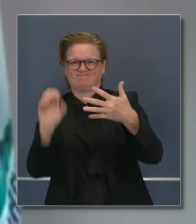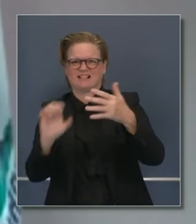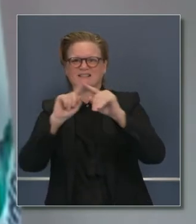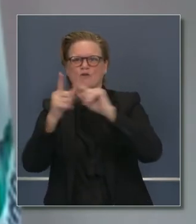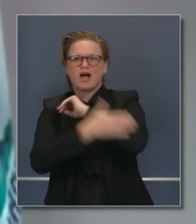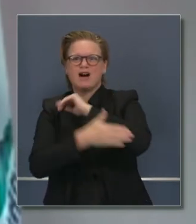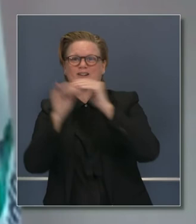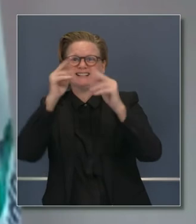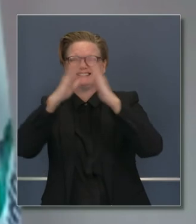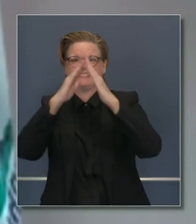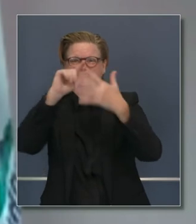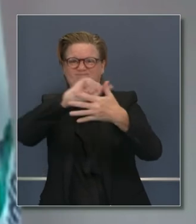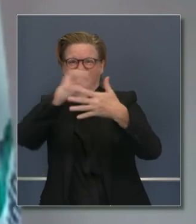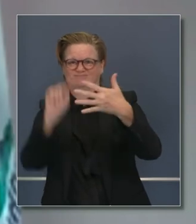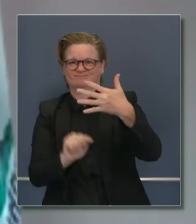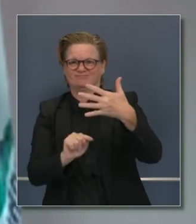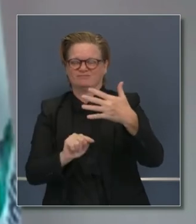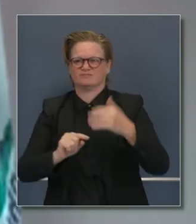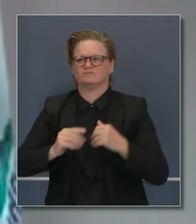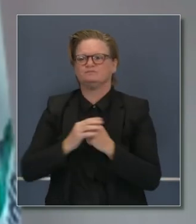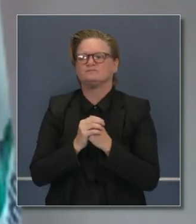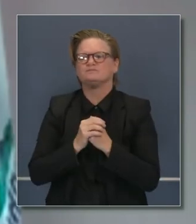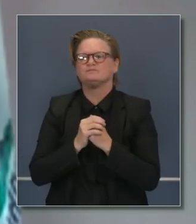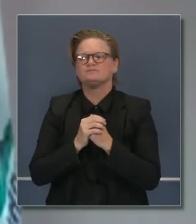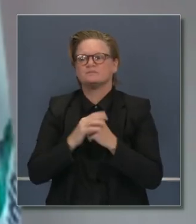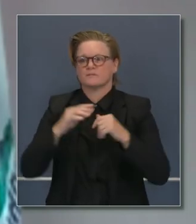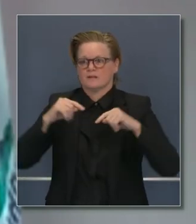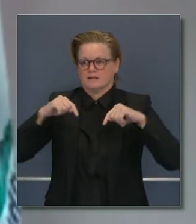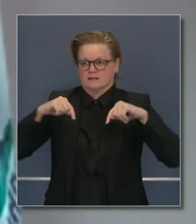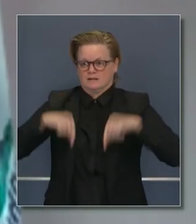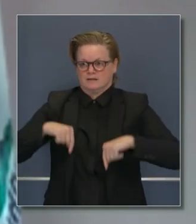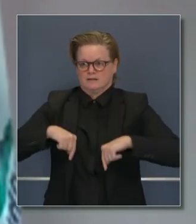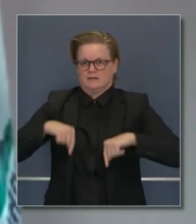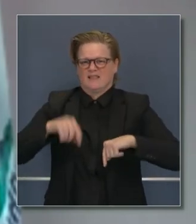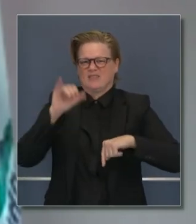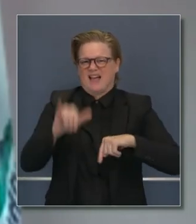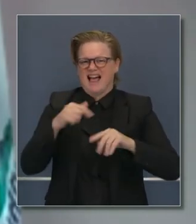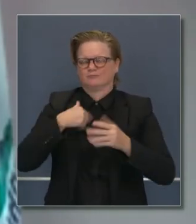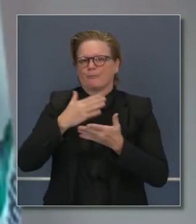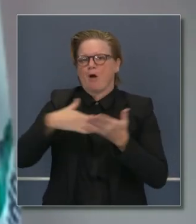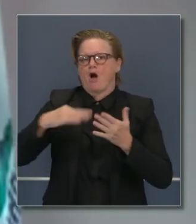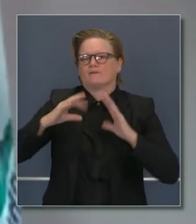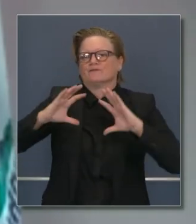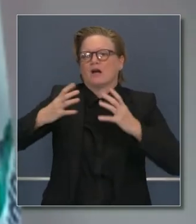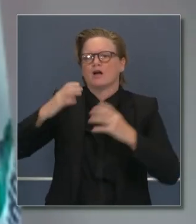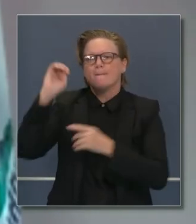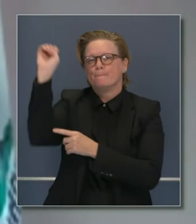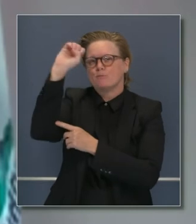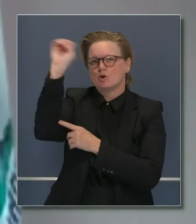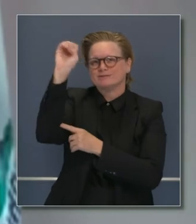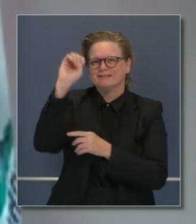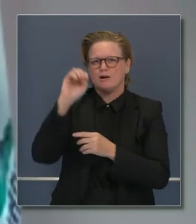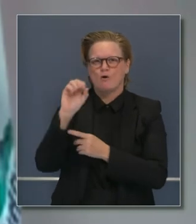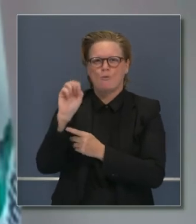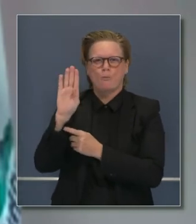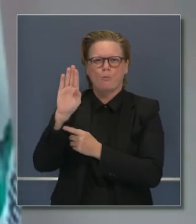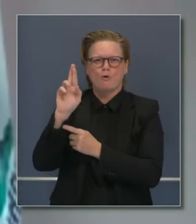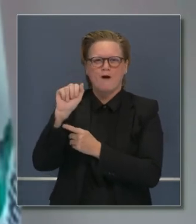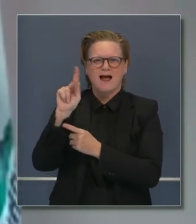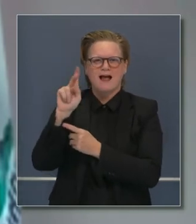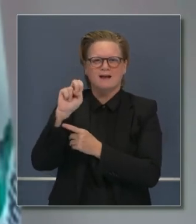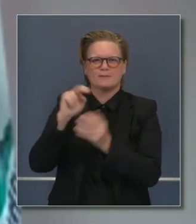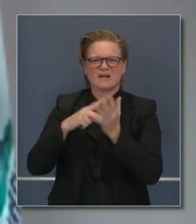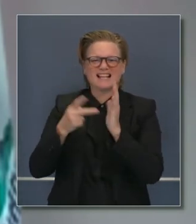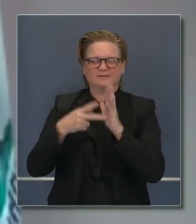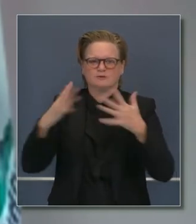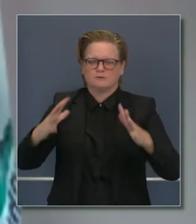el gobernador lo explicó. Esto es parte del freno de emergencia. Se hace regionalmente, pero la intención es que al levantar